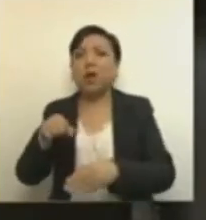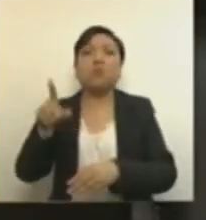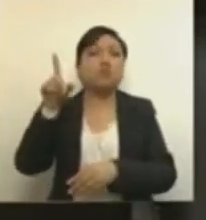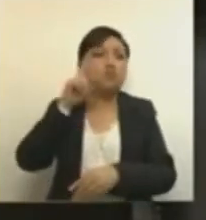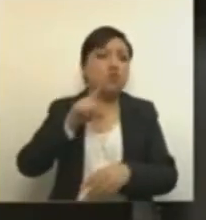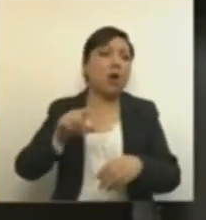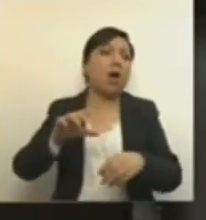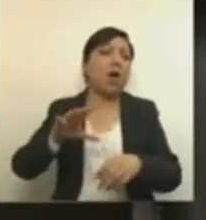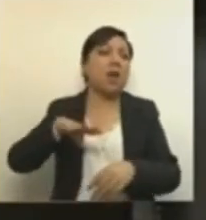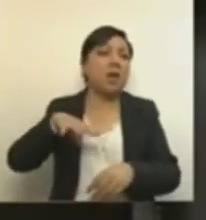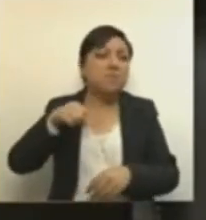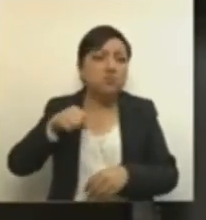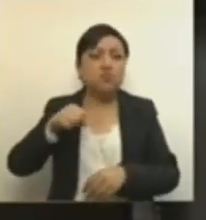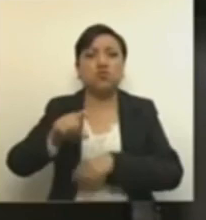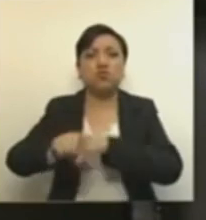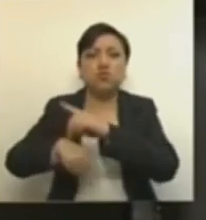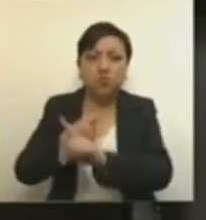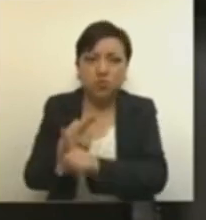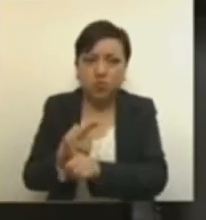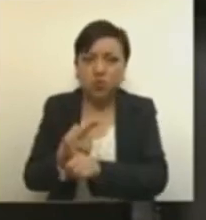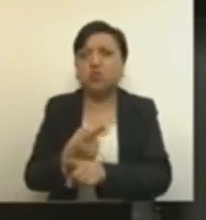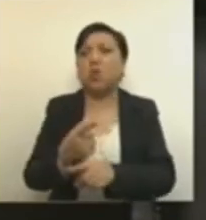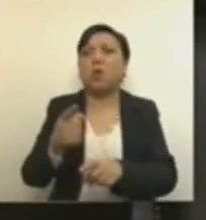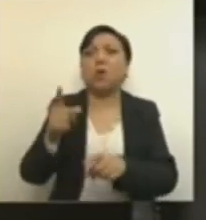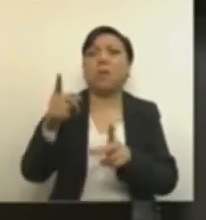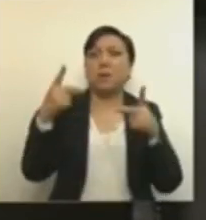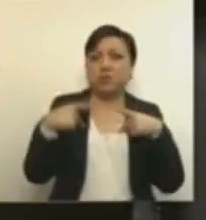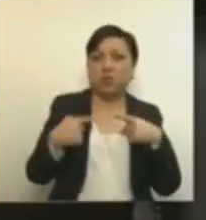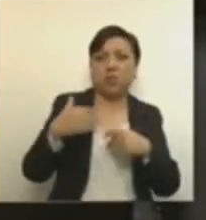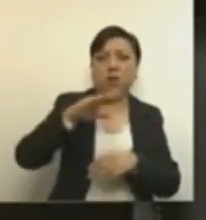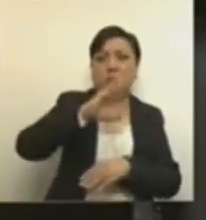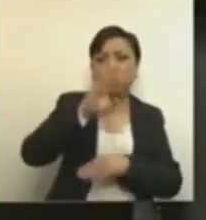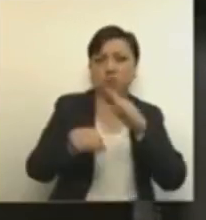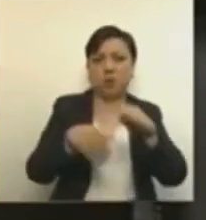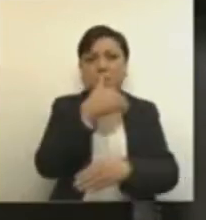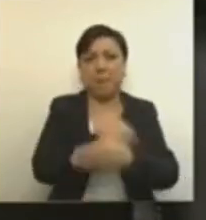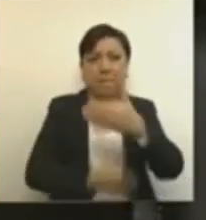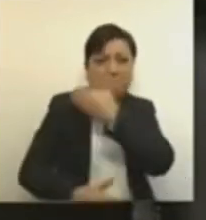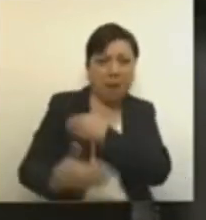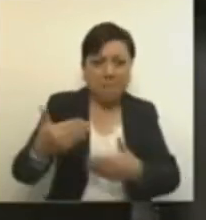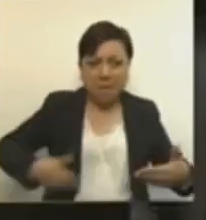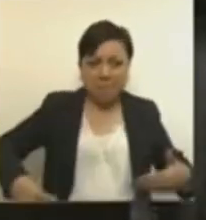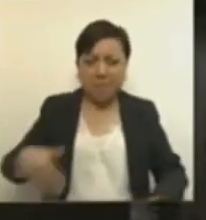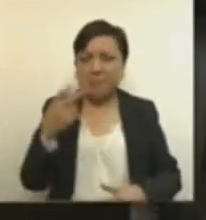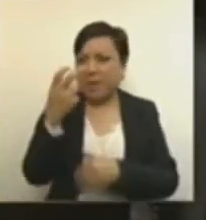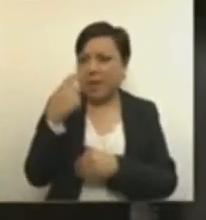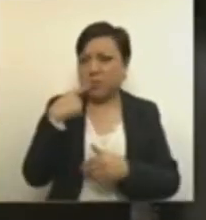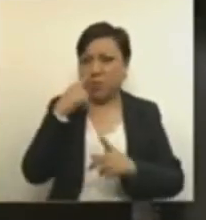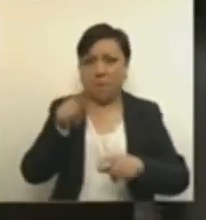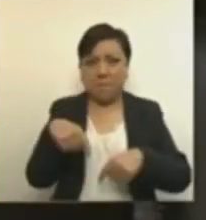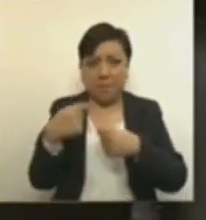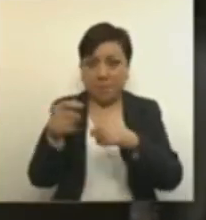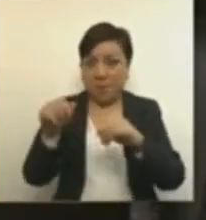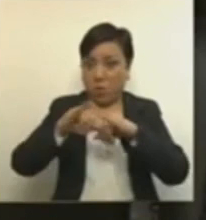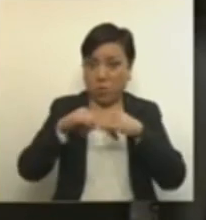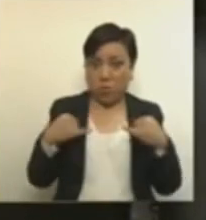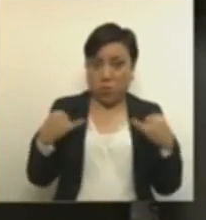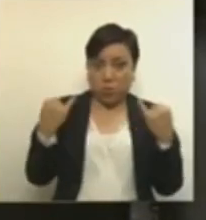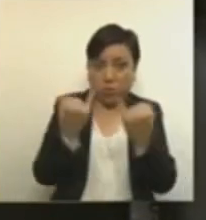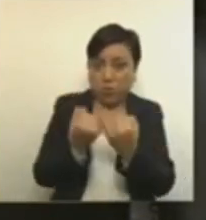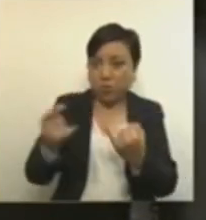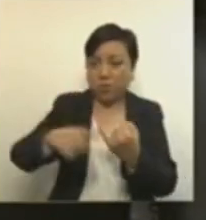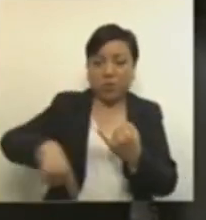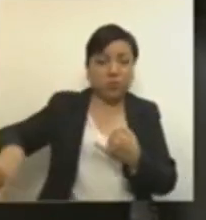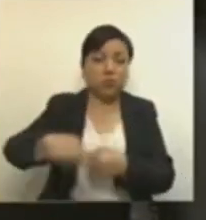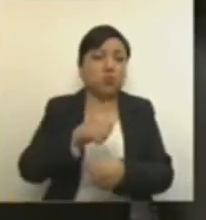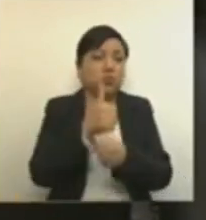y de los desmembramientos. Se les conocerá como la legislatura que ahondó la horrible herida que infligen los